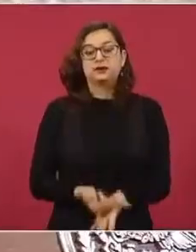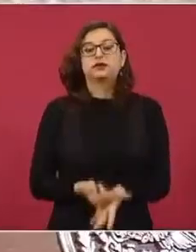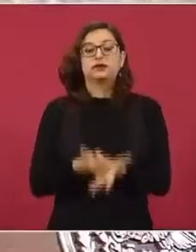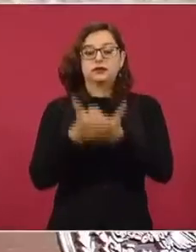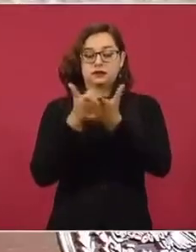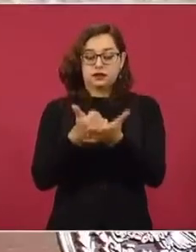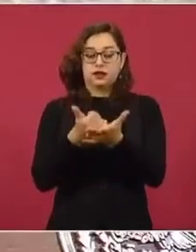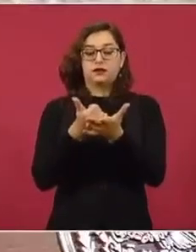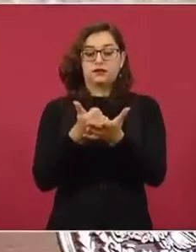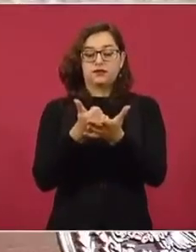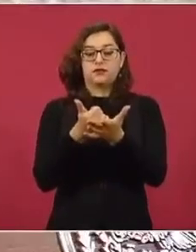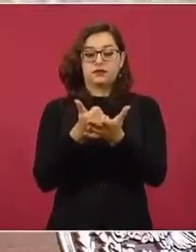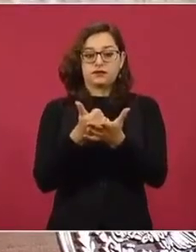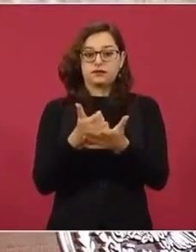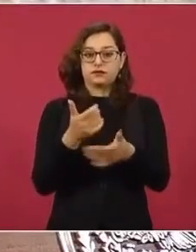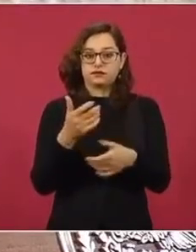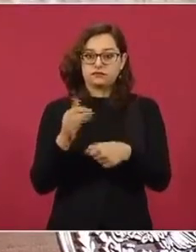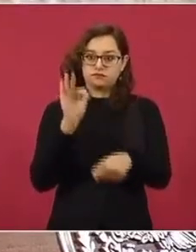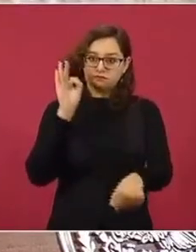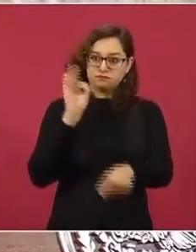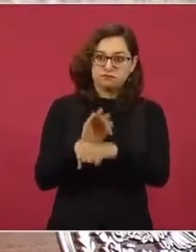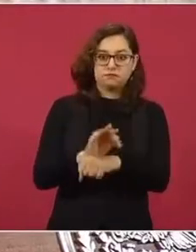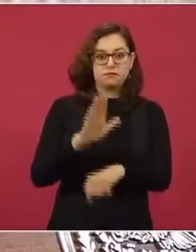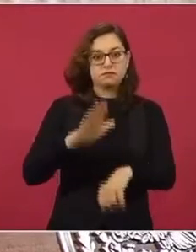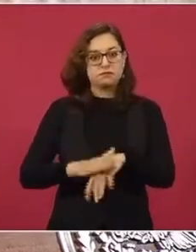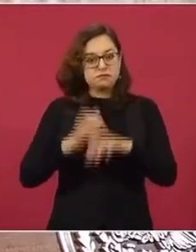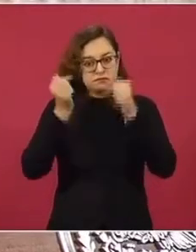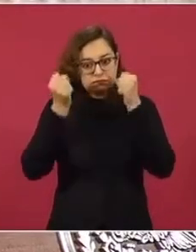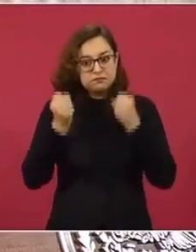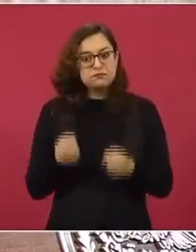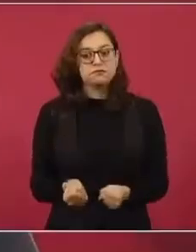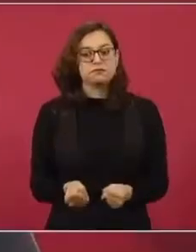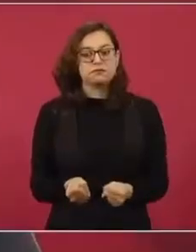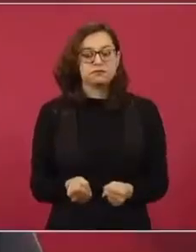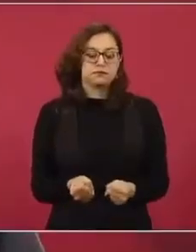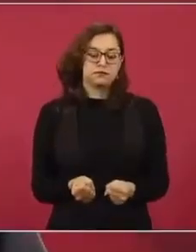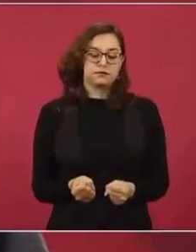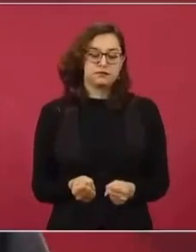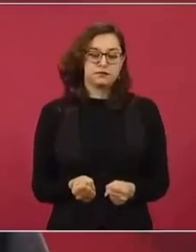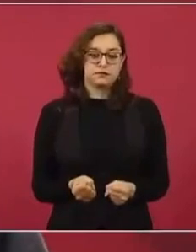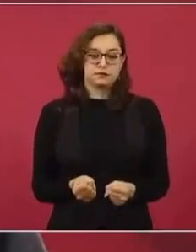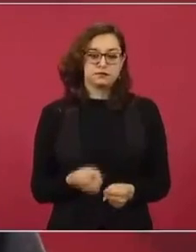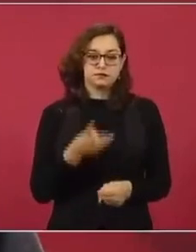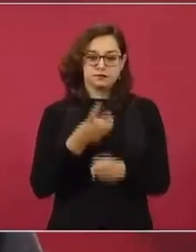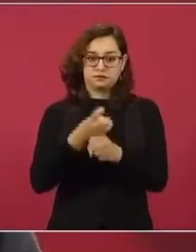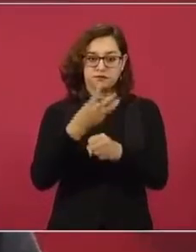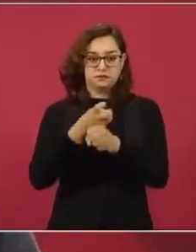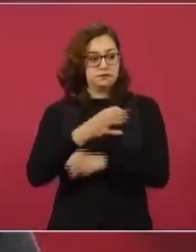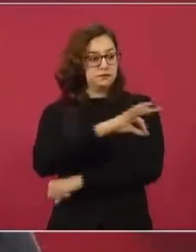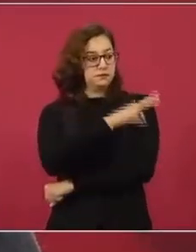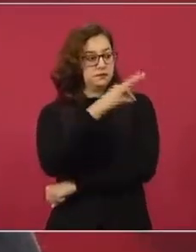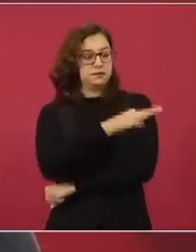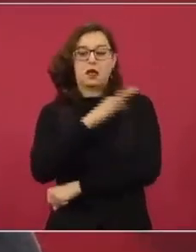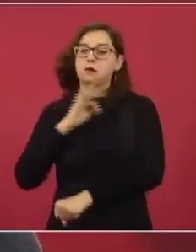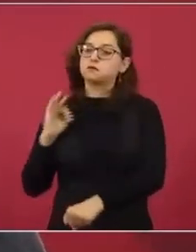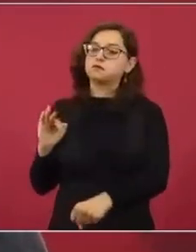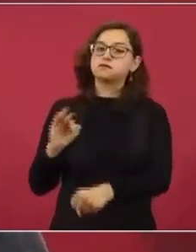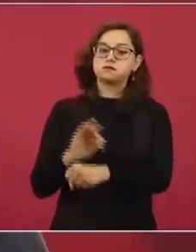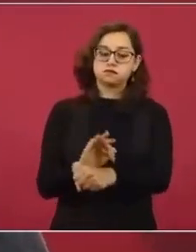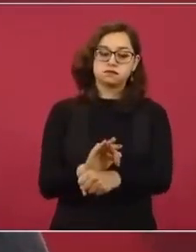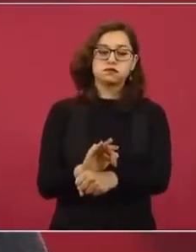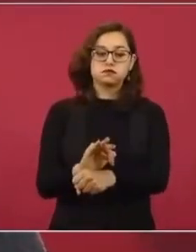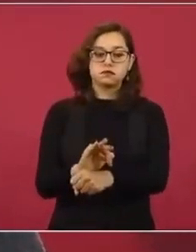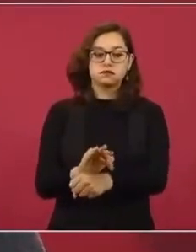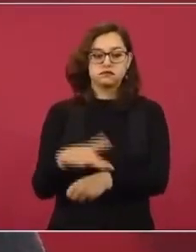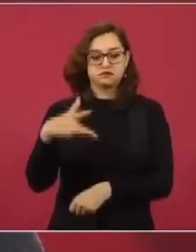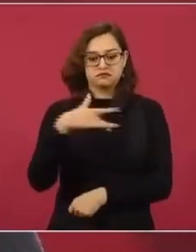lo seguro con la vacuna de refuerzo. Son menos